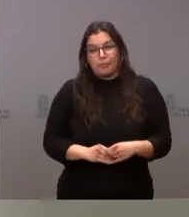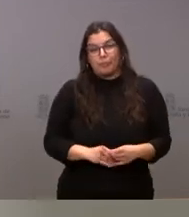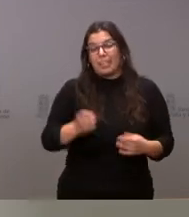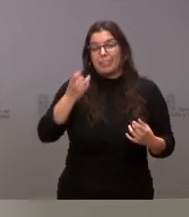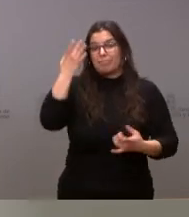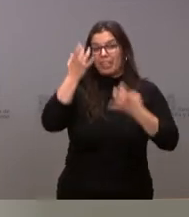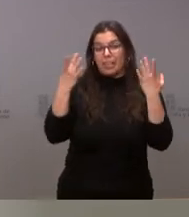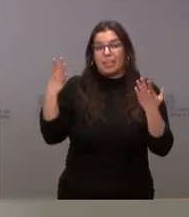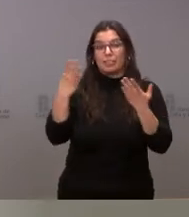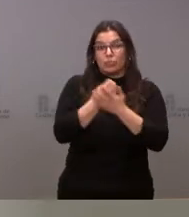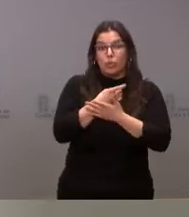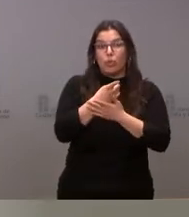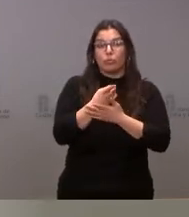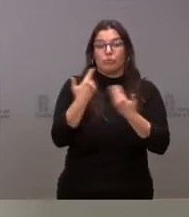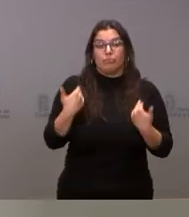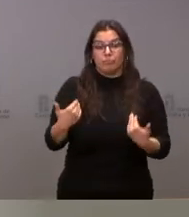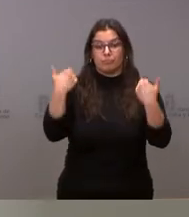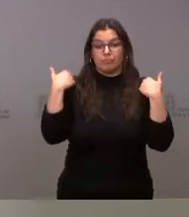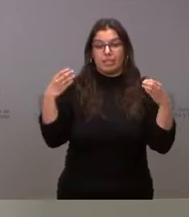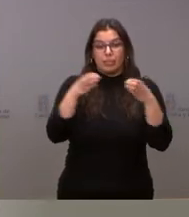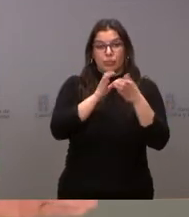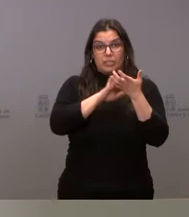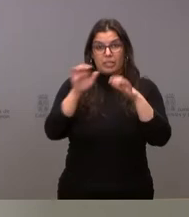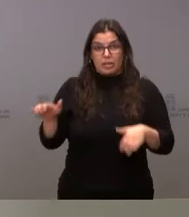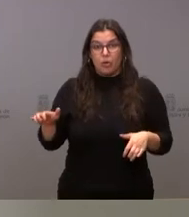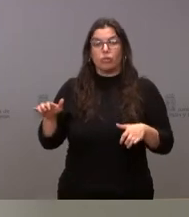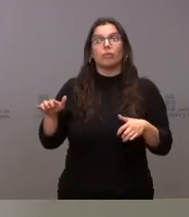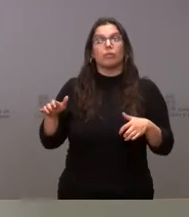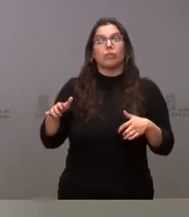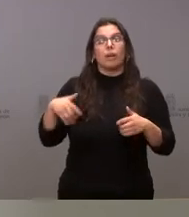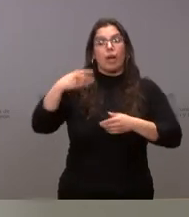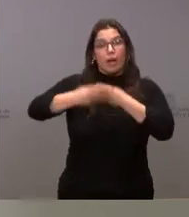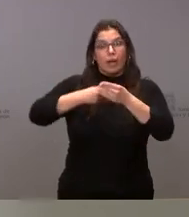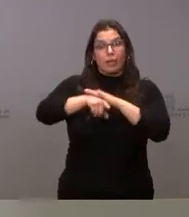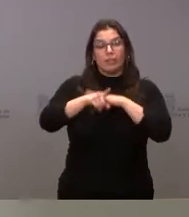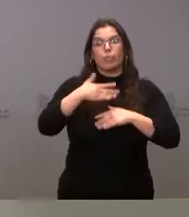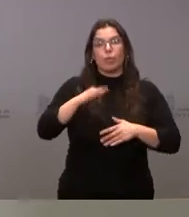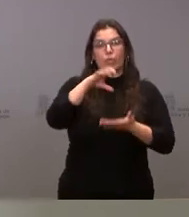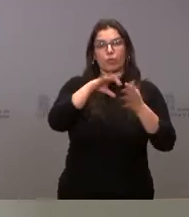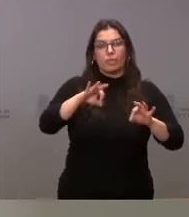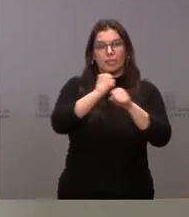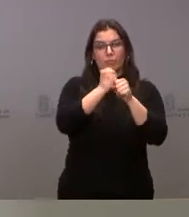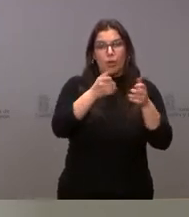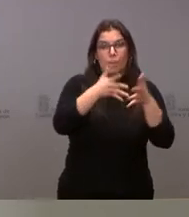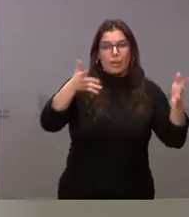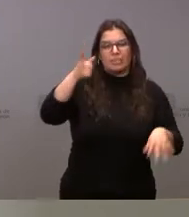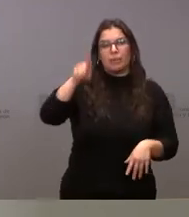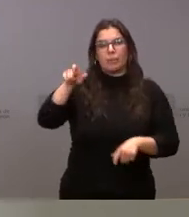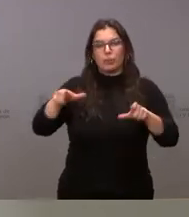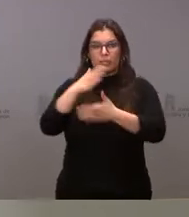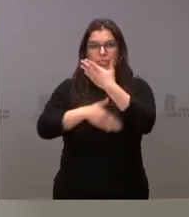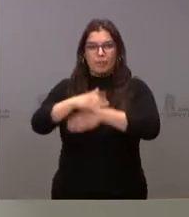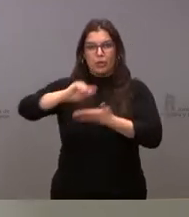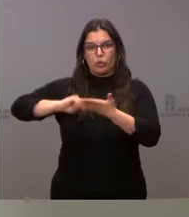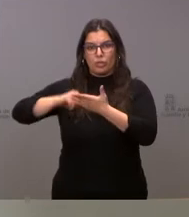iniciativas, desde que asumimos las competencias en Castilla y León, nos ha permitido tanto aumentar el número de centros especiales de empleo como aumentar el número de personas con discapacidad